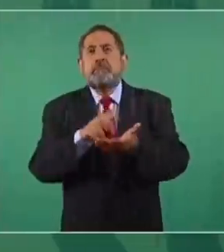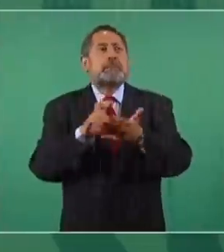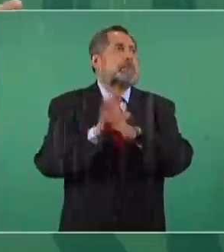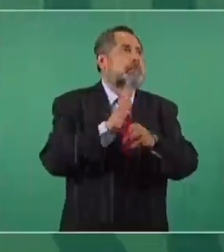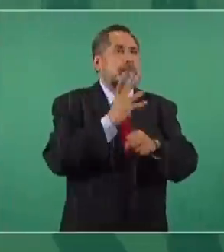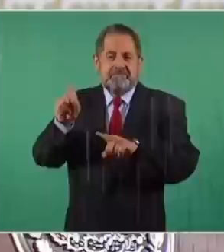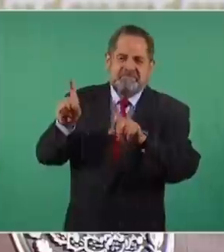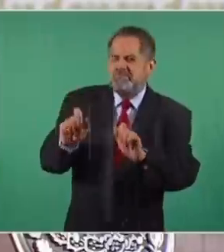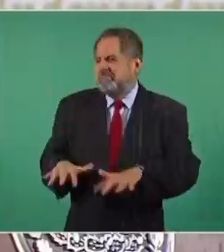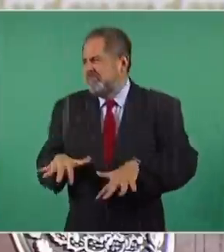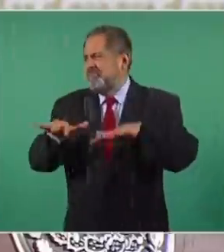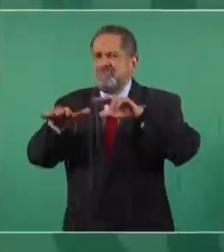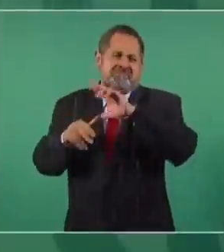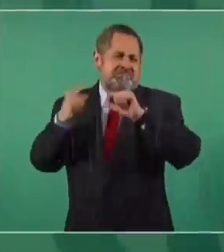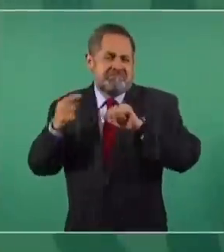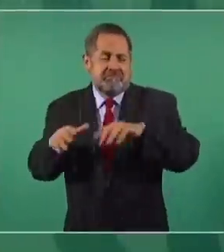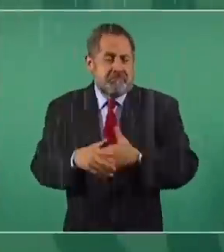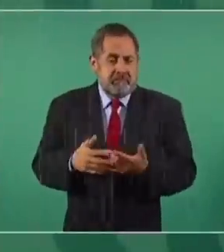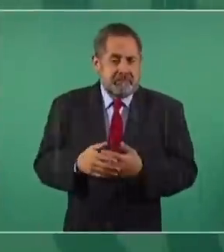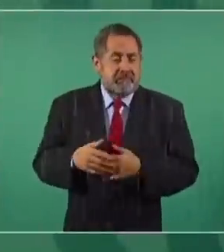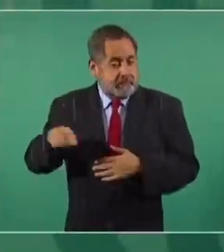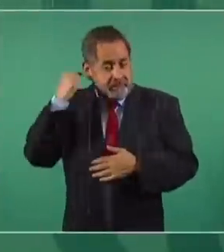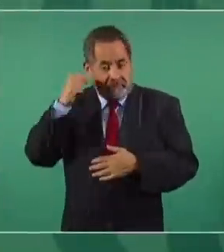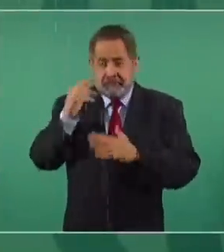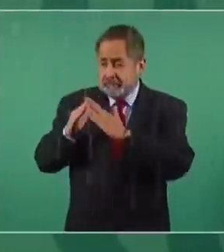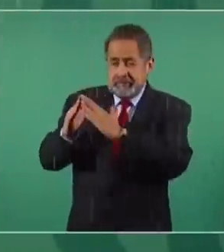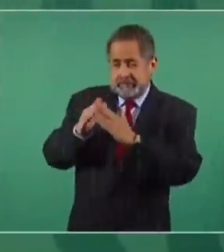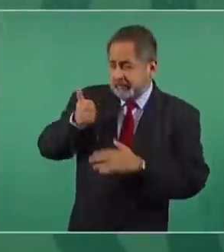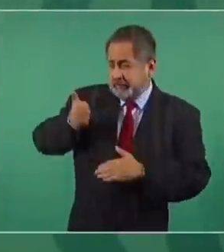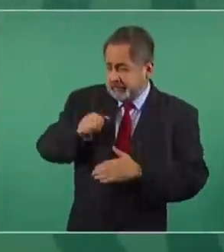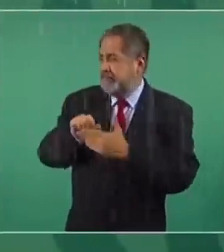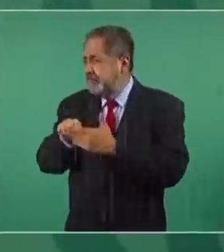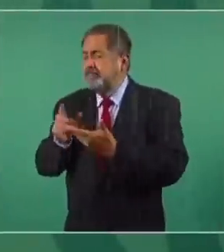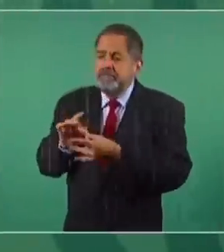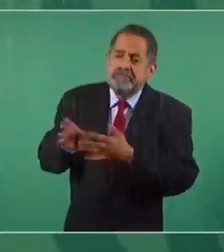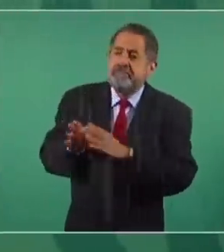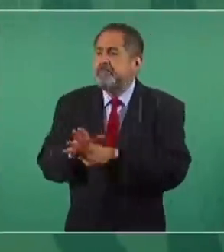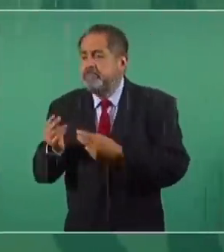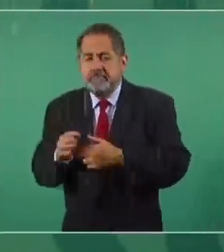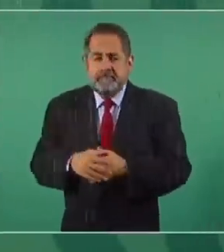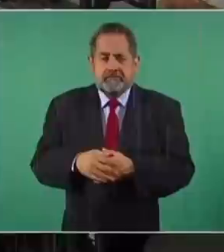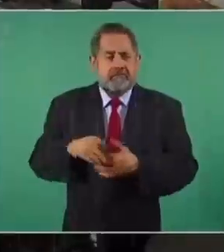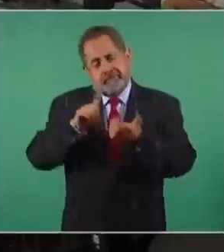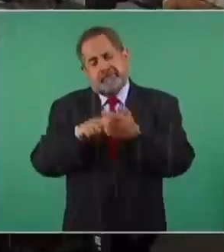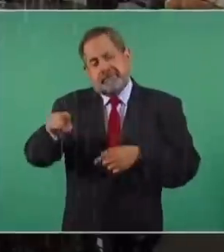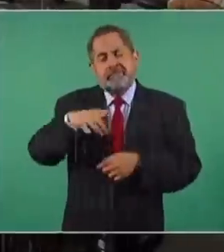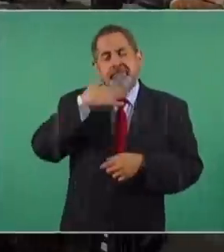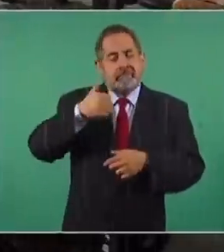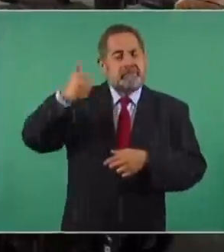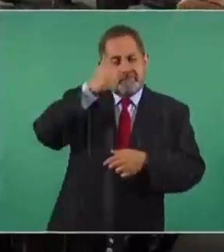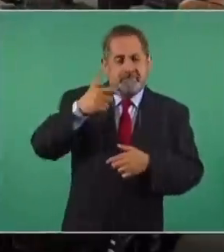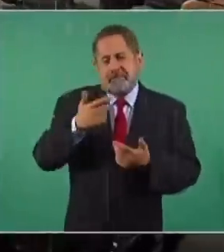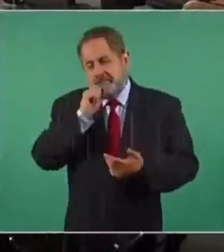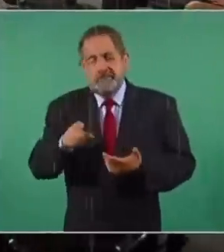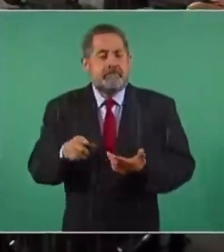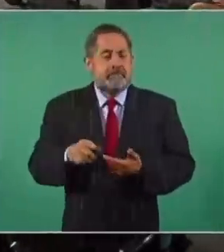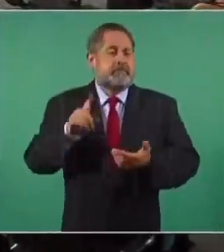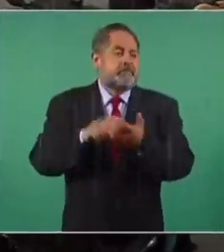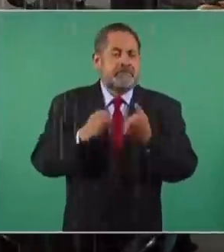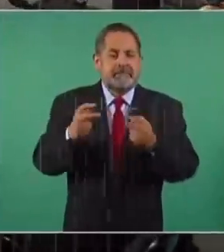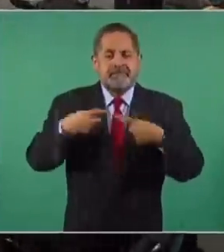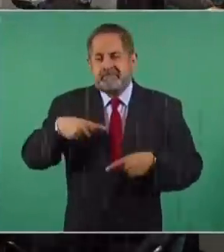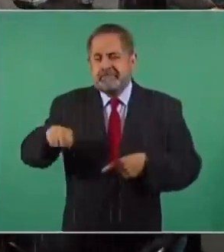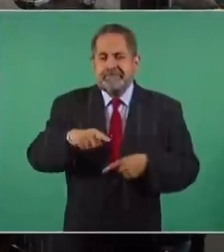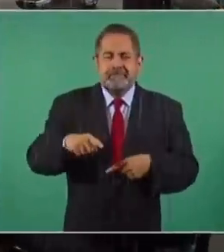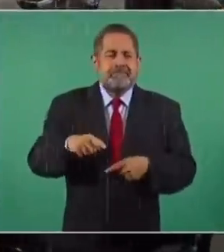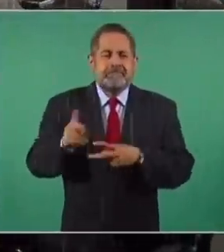en todos los pueblos. Un censo casa por casa. Ah, porque no sólo eran los corruptos de arriba, también había infinidad